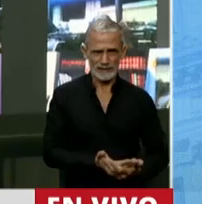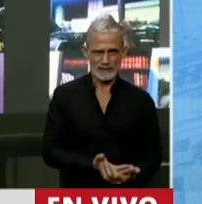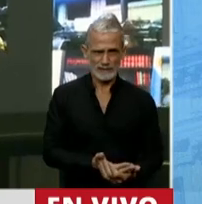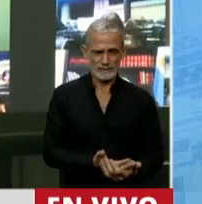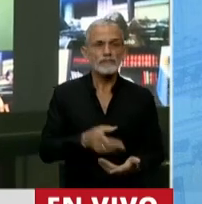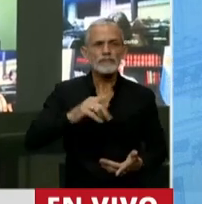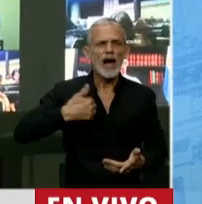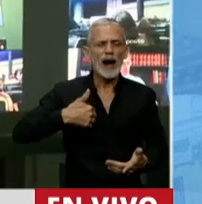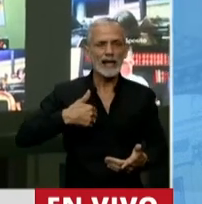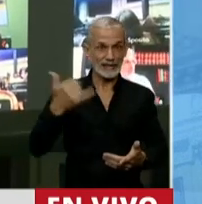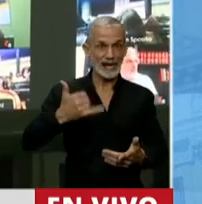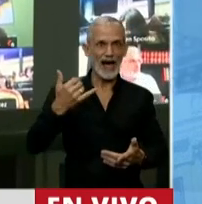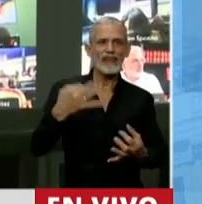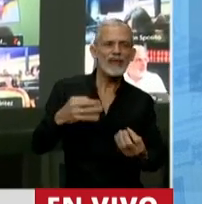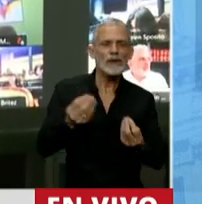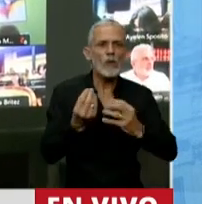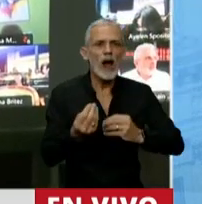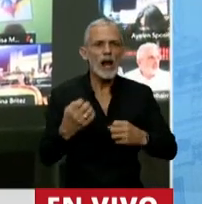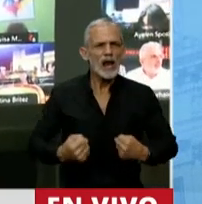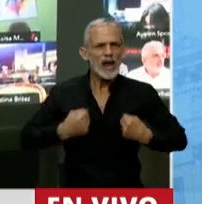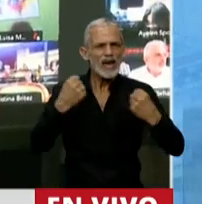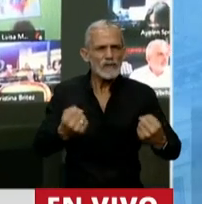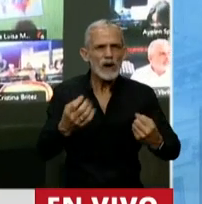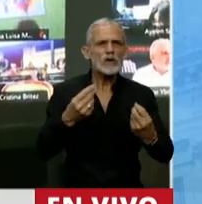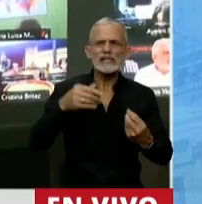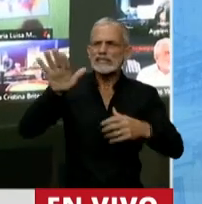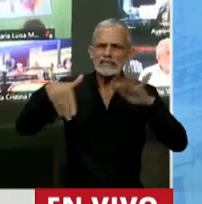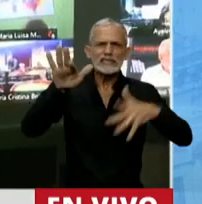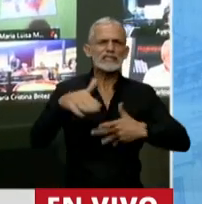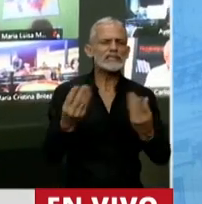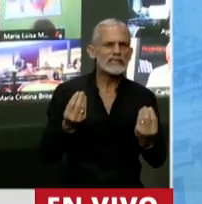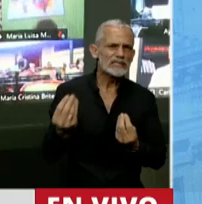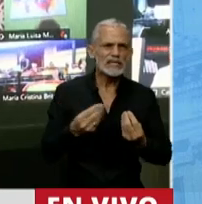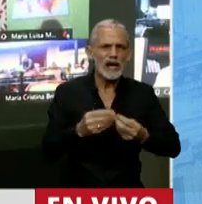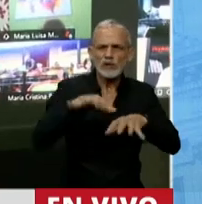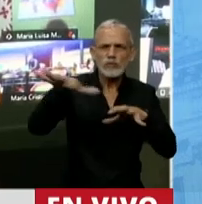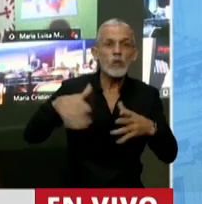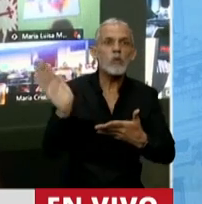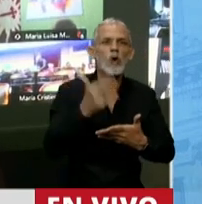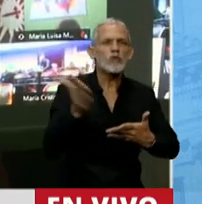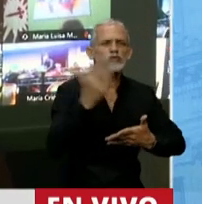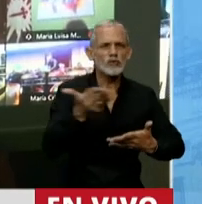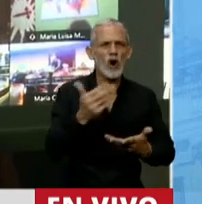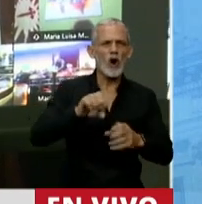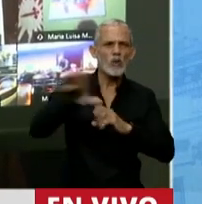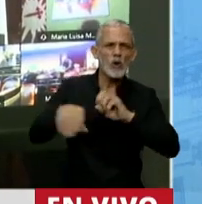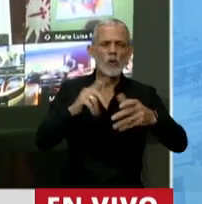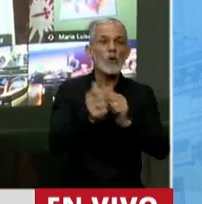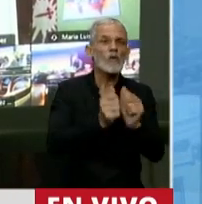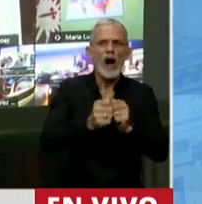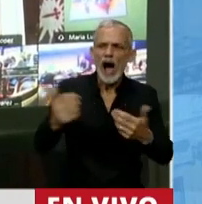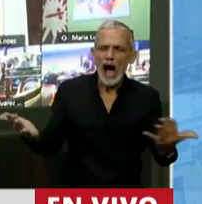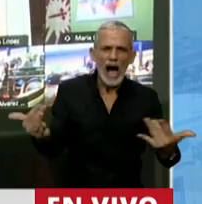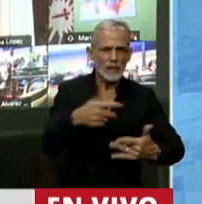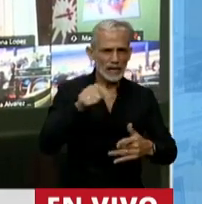cuando la Argentina tiene que hacer un enorme esfuerzo de convocatoria a sus sectores productivos, cuando estamos